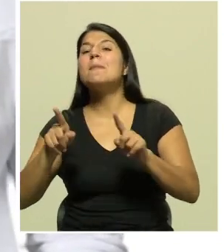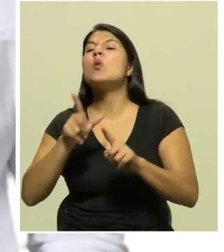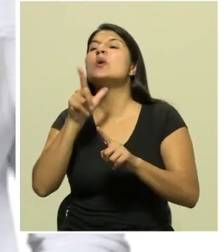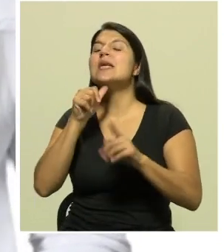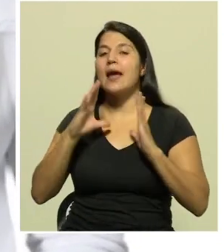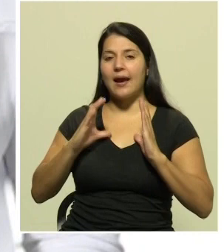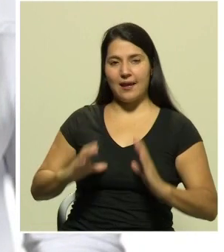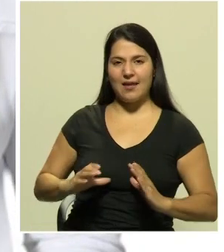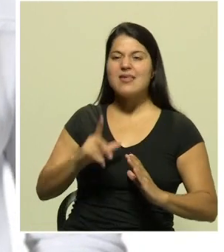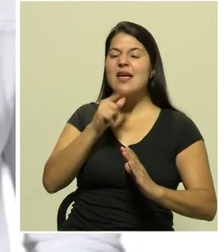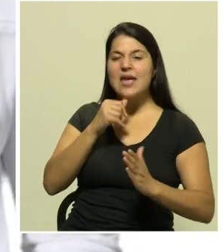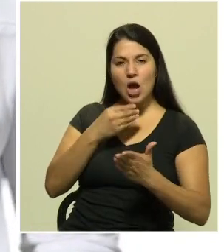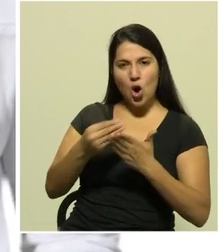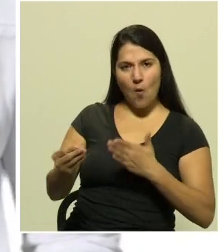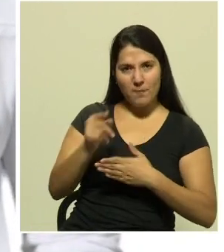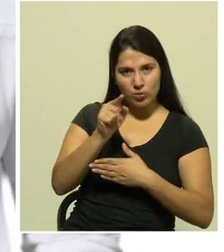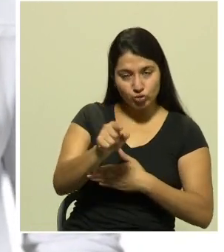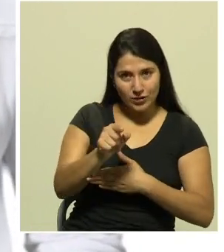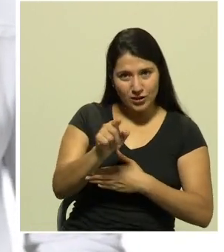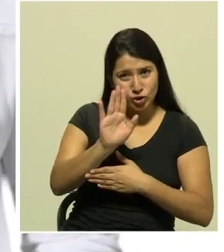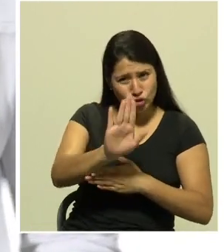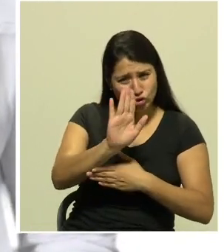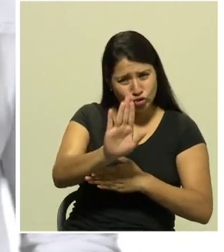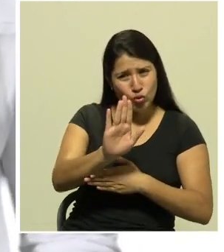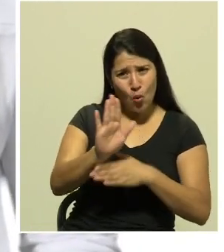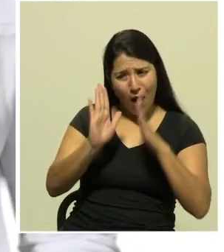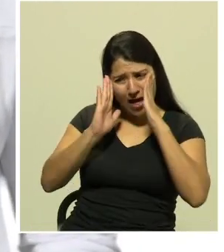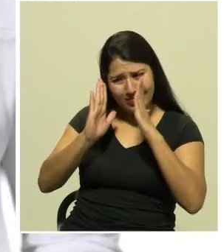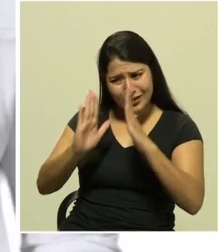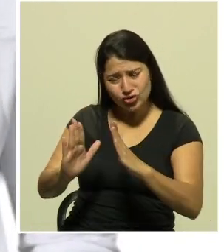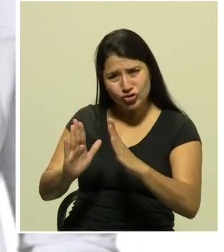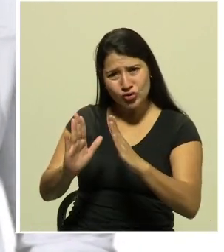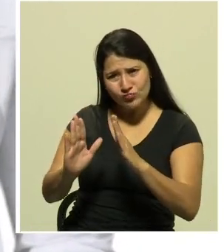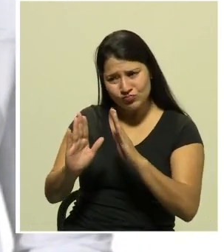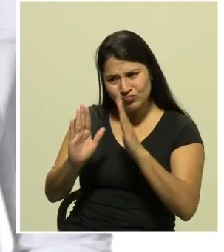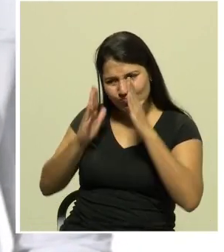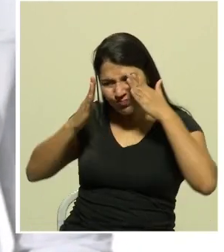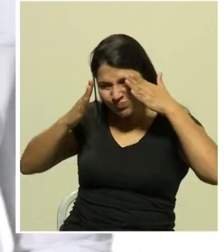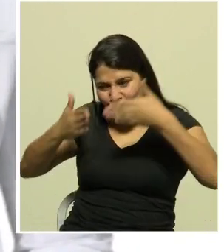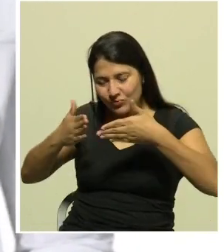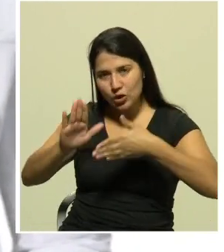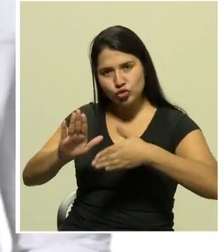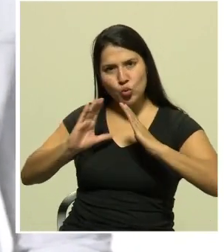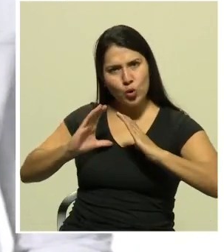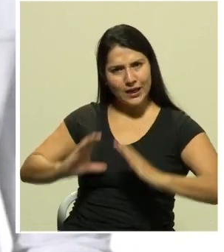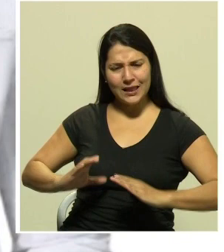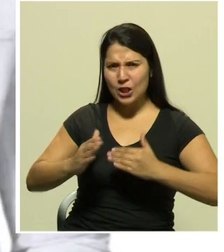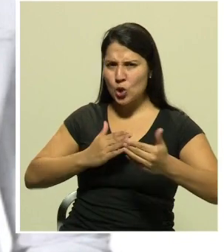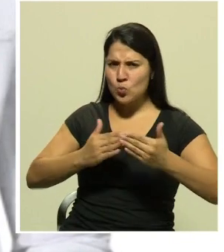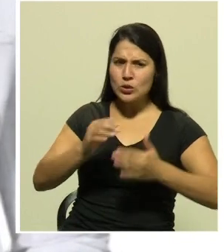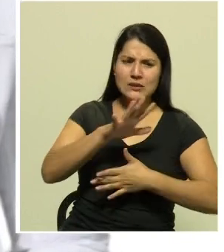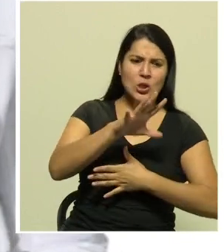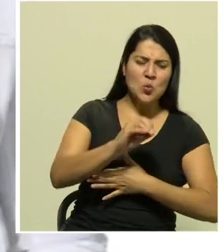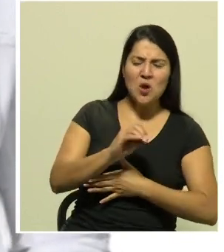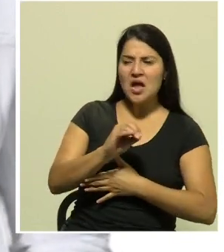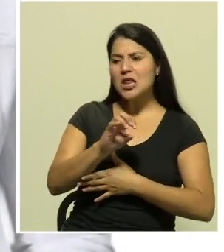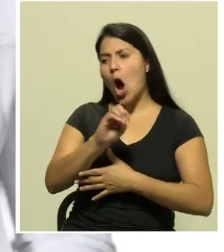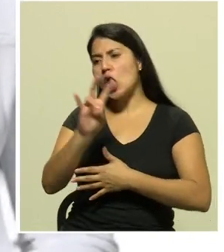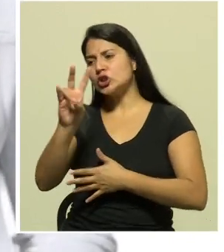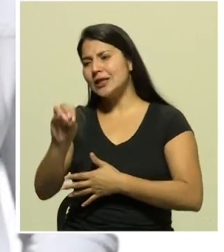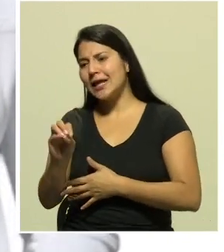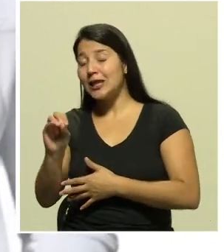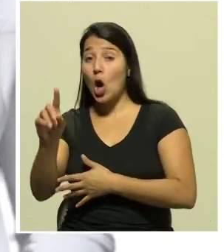recomiendo que enfoques toda tu energía en tu cliente ideal aunque sean 50 70 100 los expertos